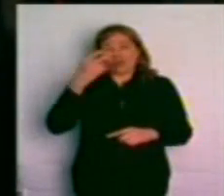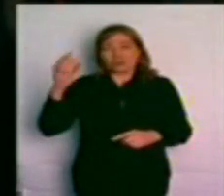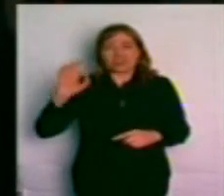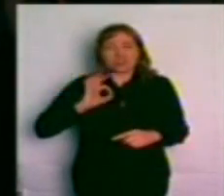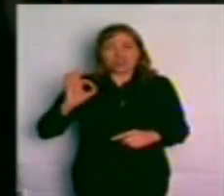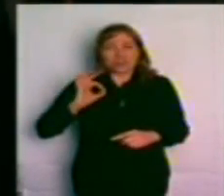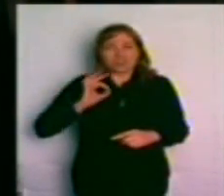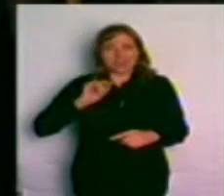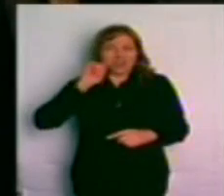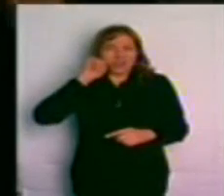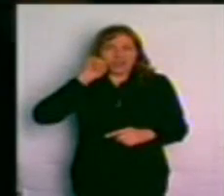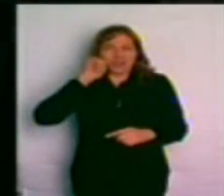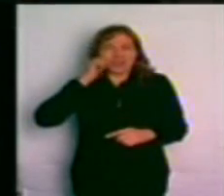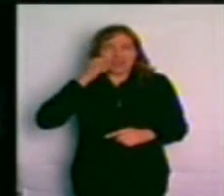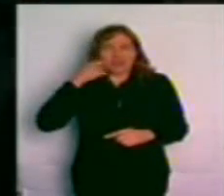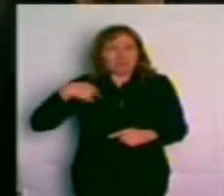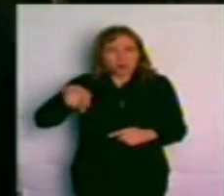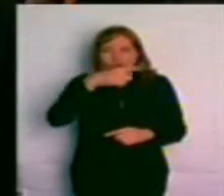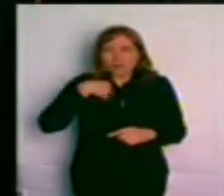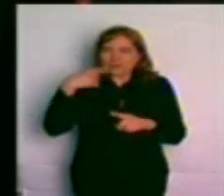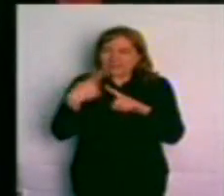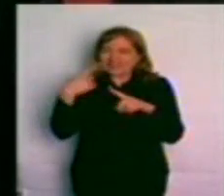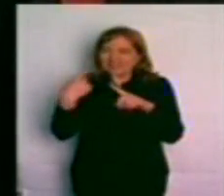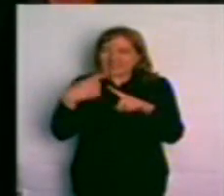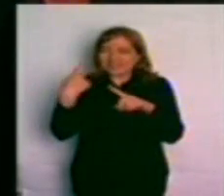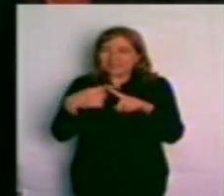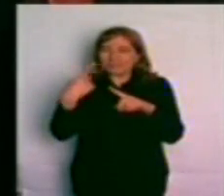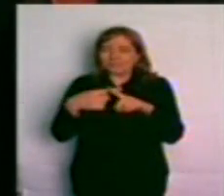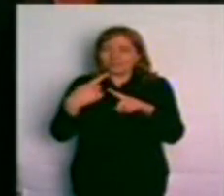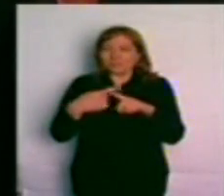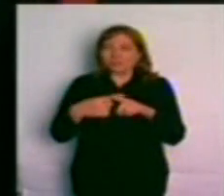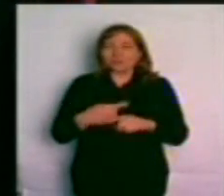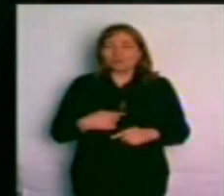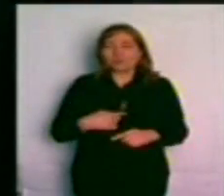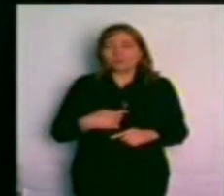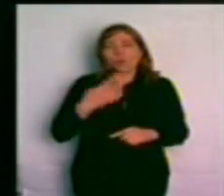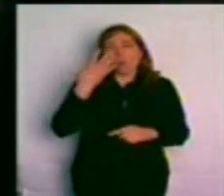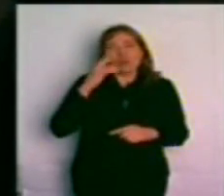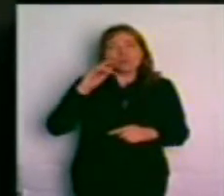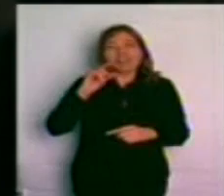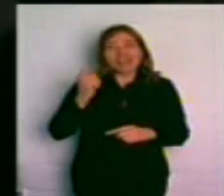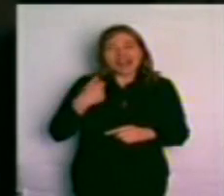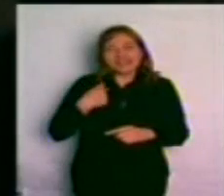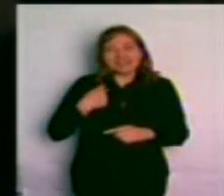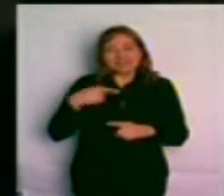maravilloso que vivimos los argentinos durante cuatro días,